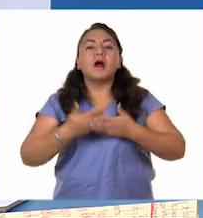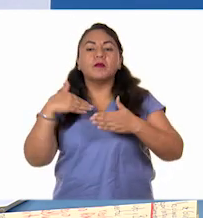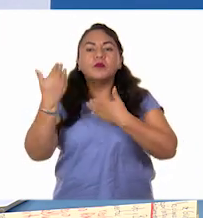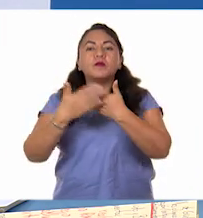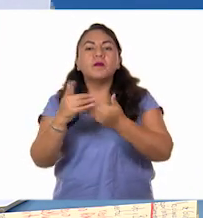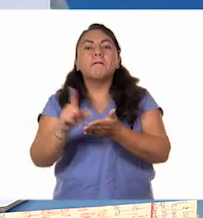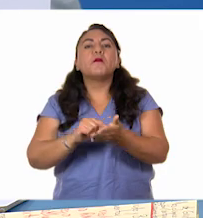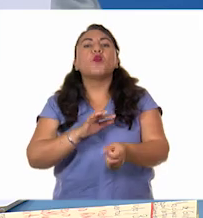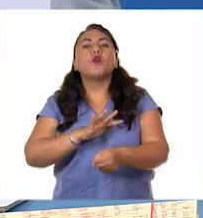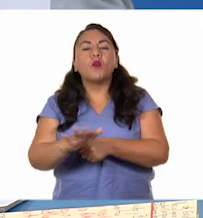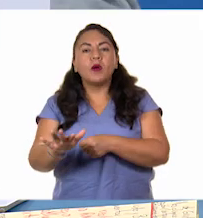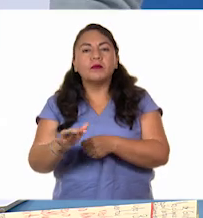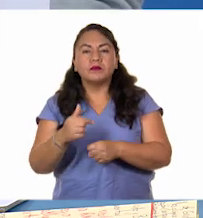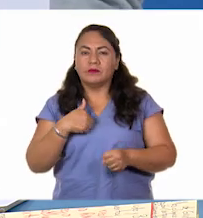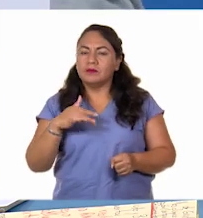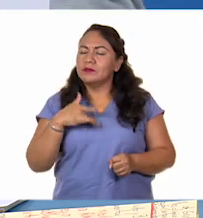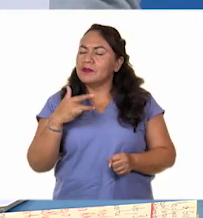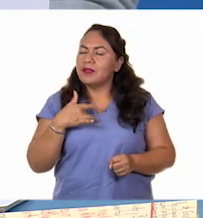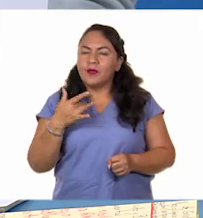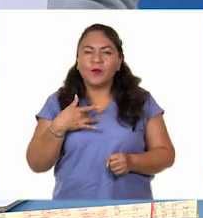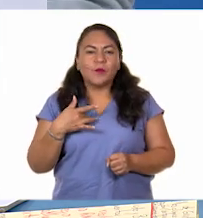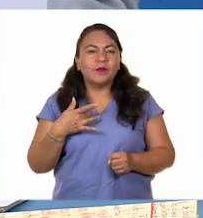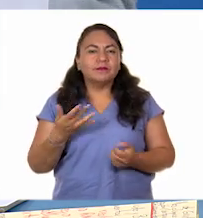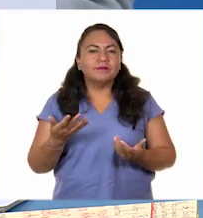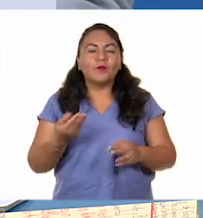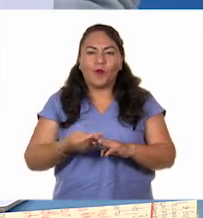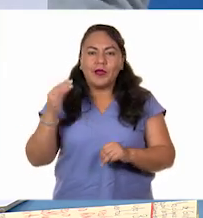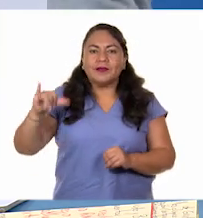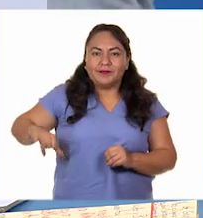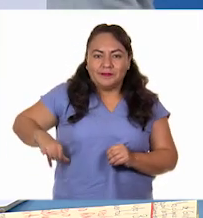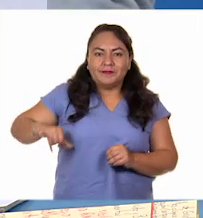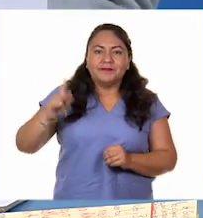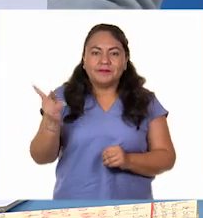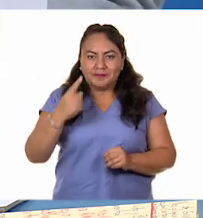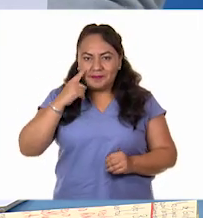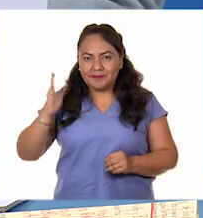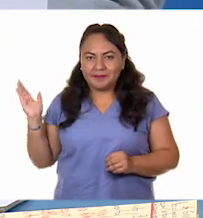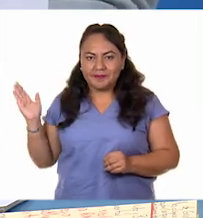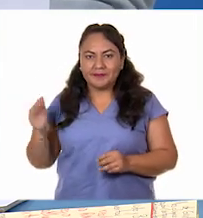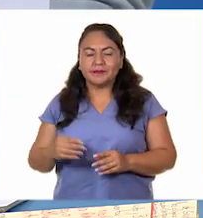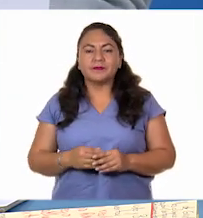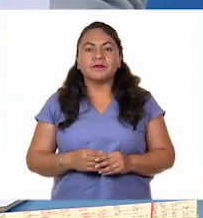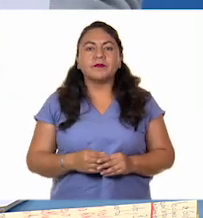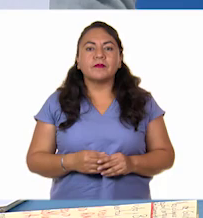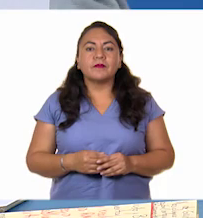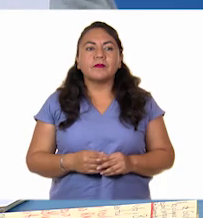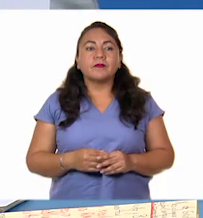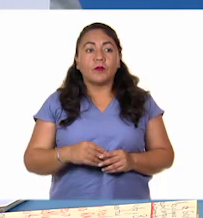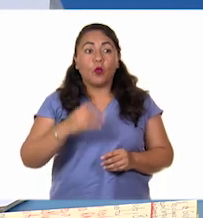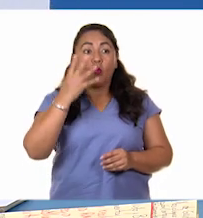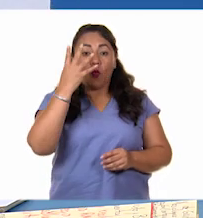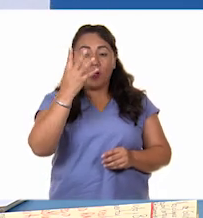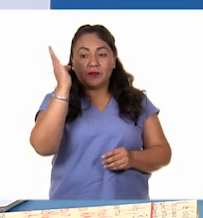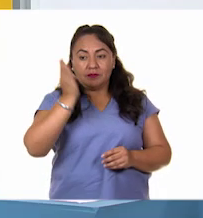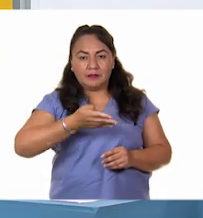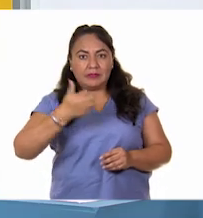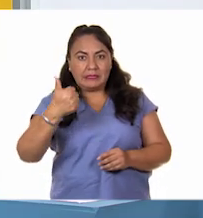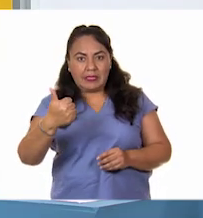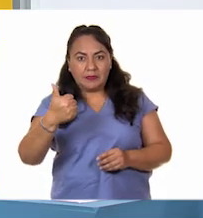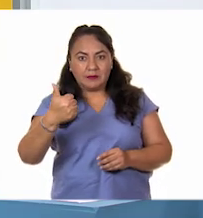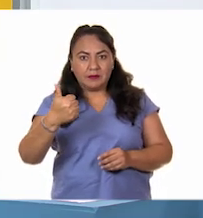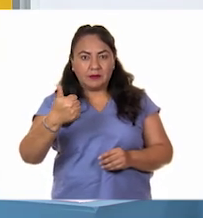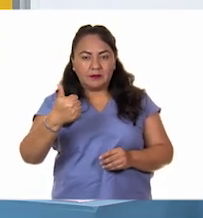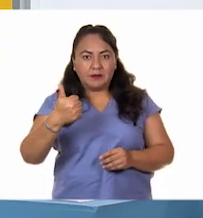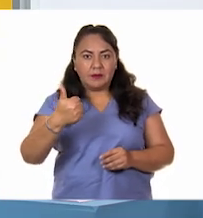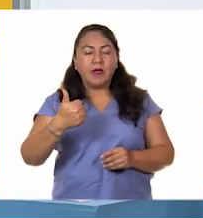será el siguiente? Híjole, me parece bien interesante esta pregunta. Cuatro sextas partes. De entrada tendríamos que